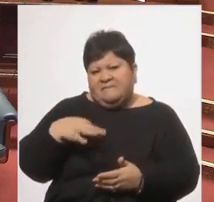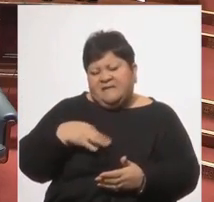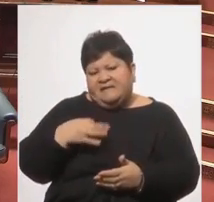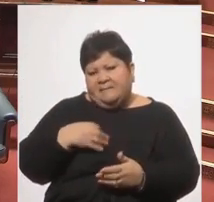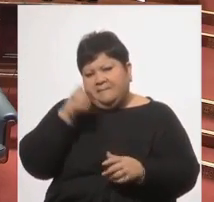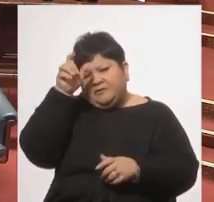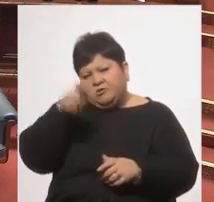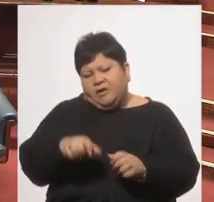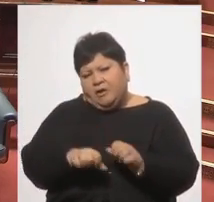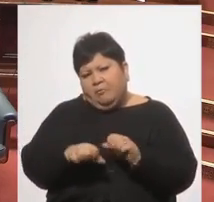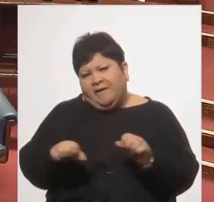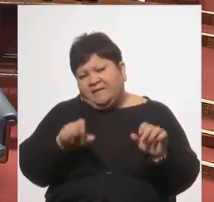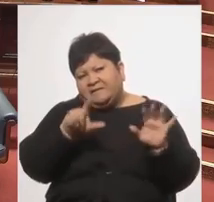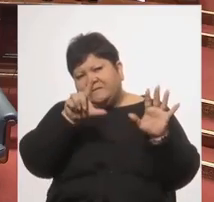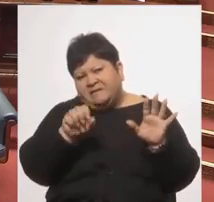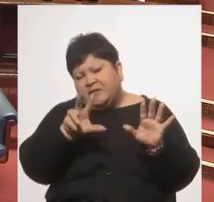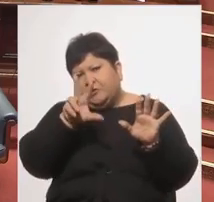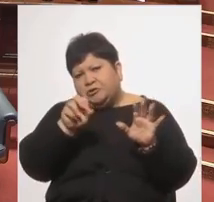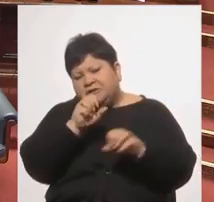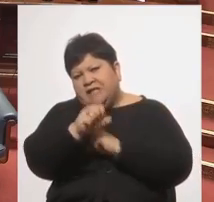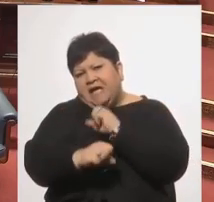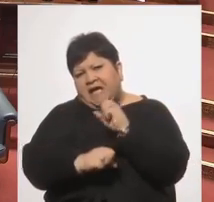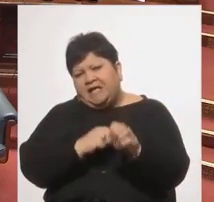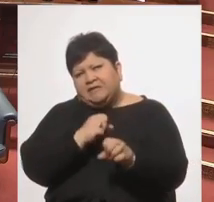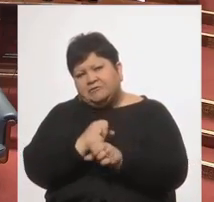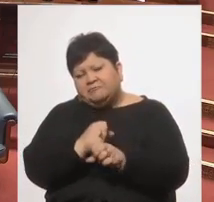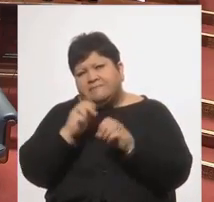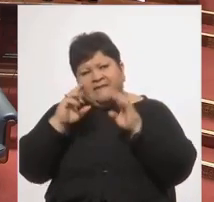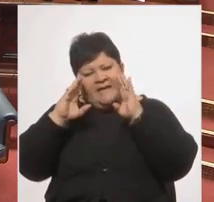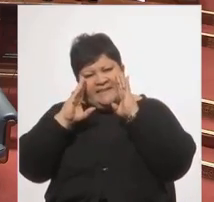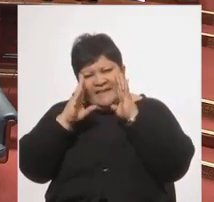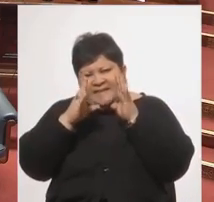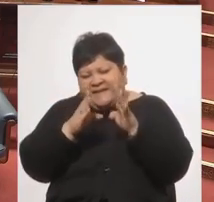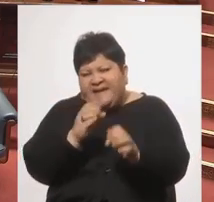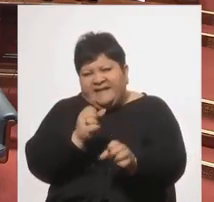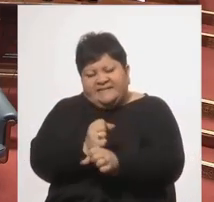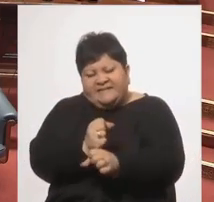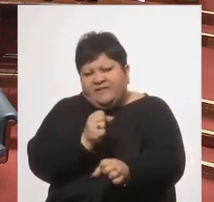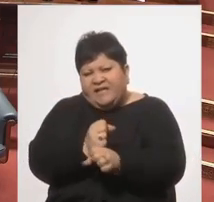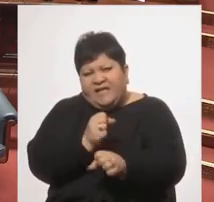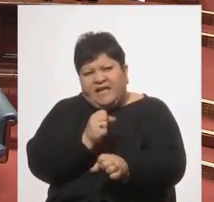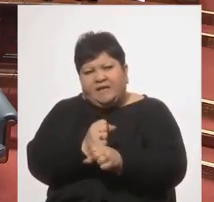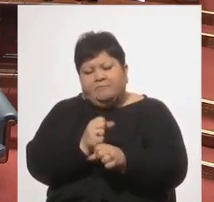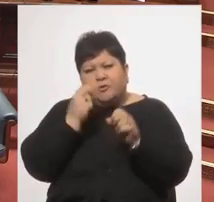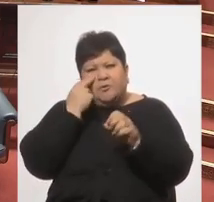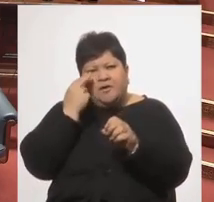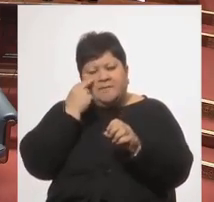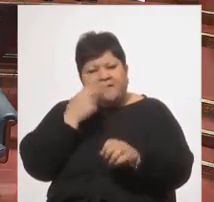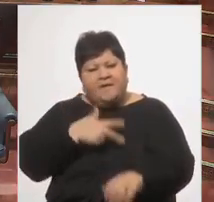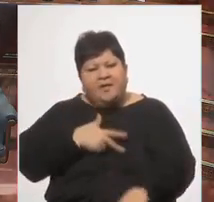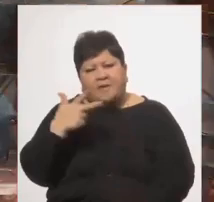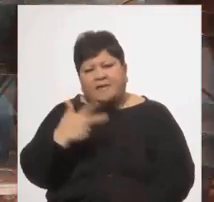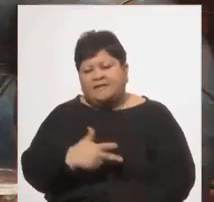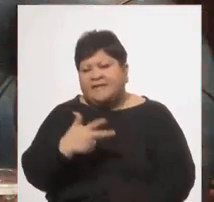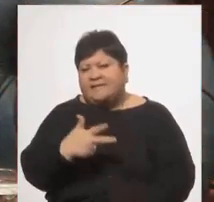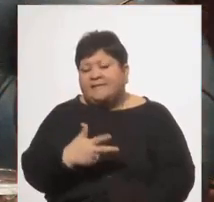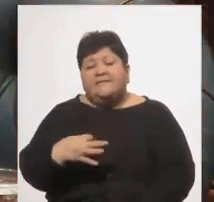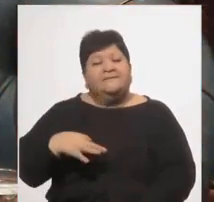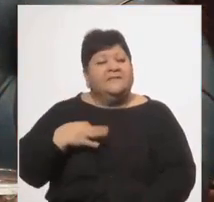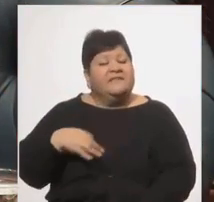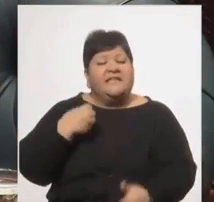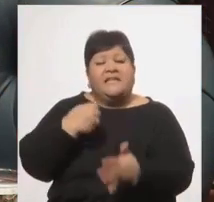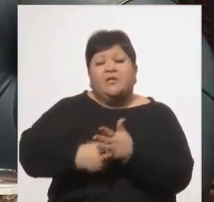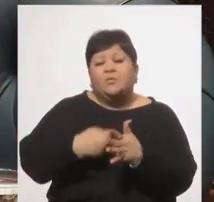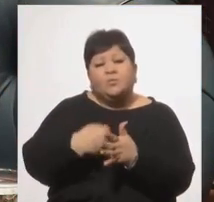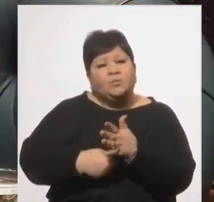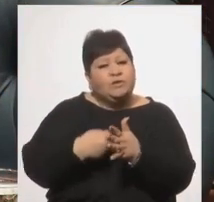a las causas de la humanidad. Vivir es tener causas, vivir es lucha, por lo tanto, el agradecimiento